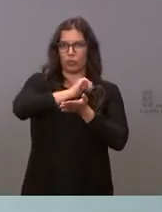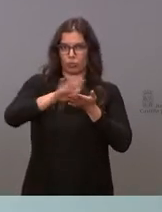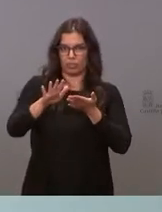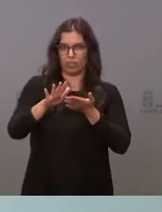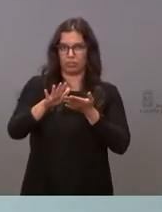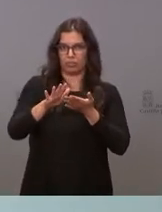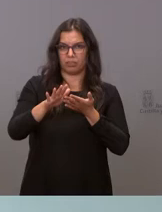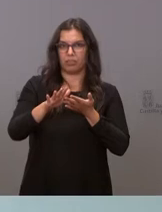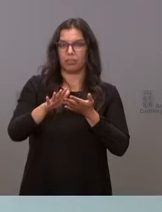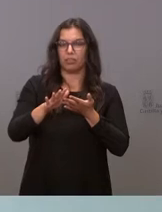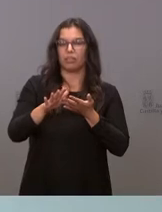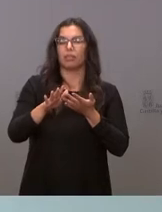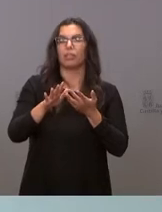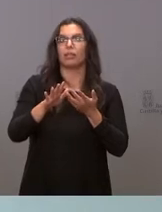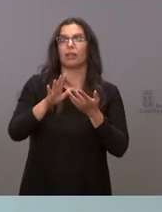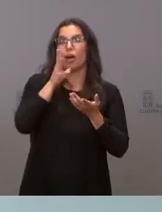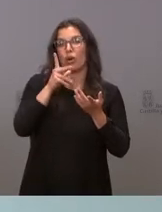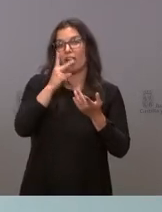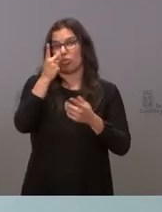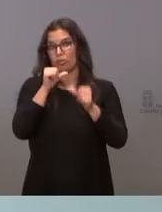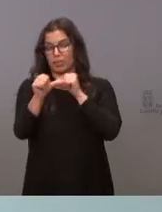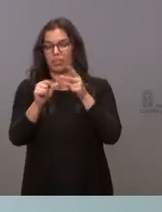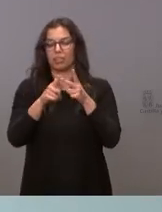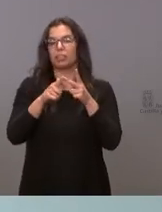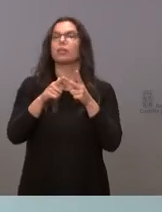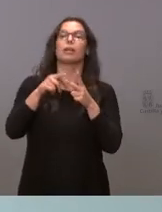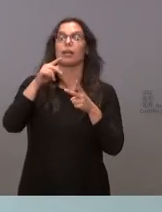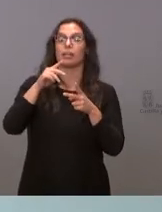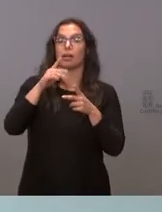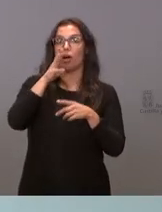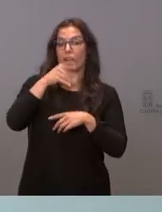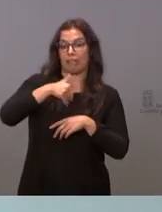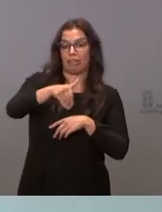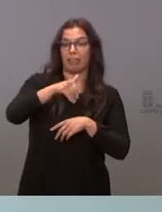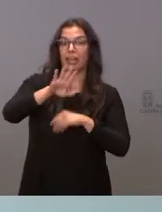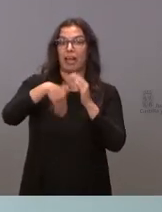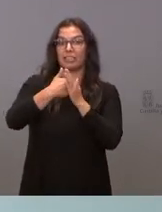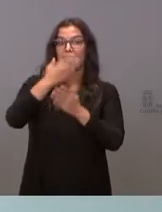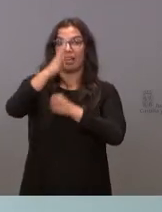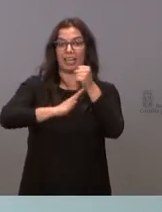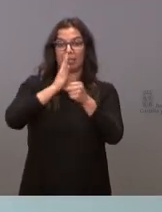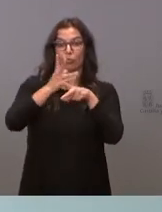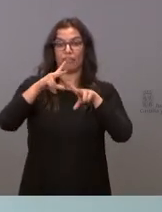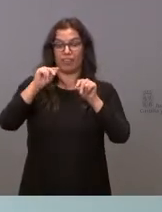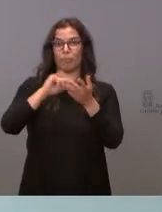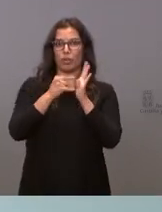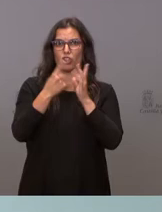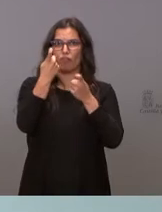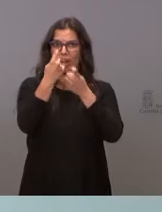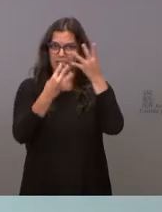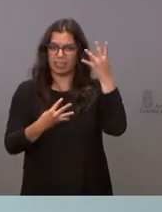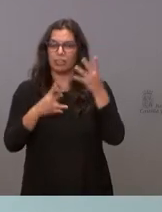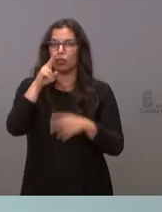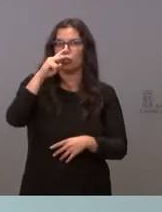luego, por otro lado, me gustaría preguntar si estos dos años que restan de legislatura y que en todos los proyectos que hay pendientes se los plantean como si